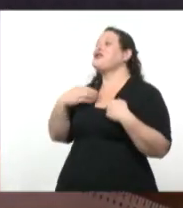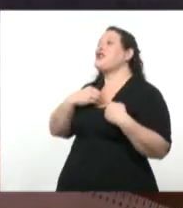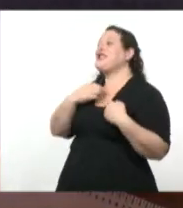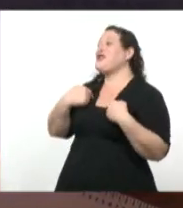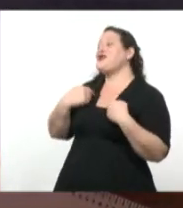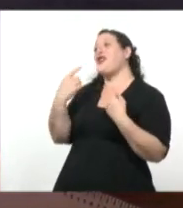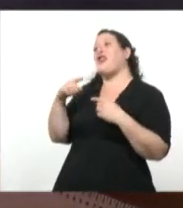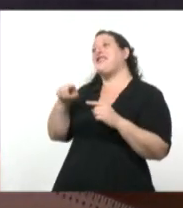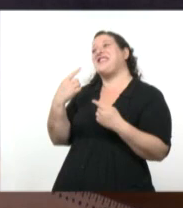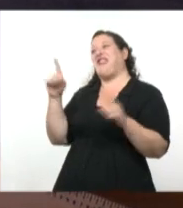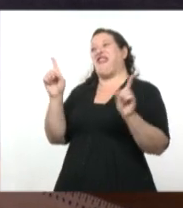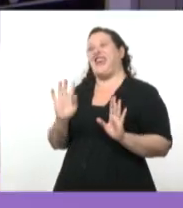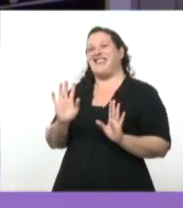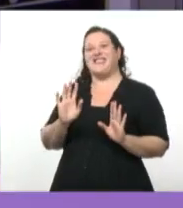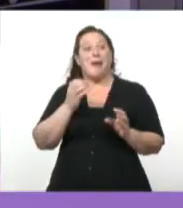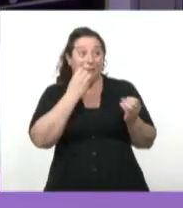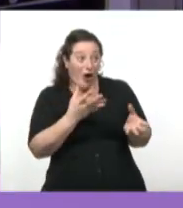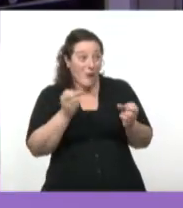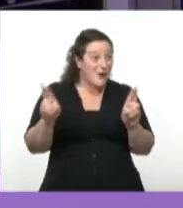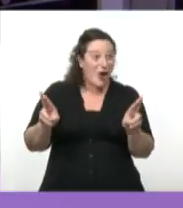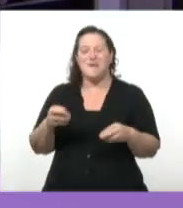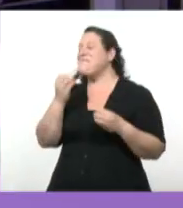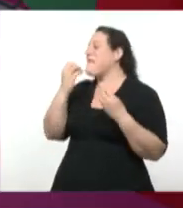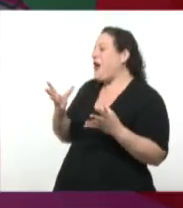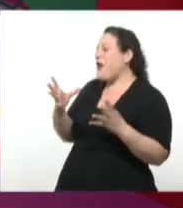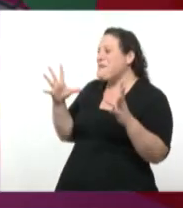¿Mejor o peor? Mejor. Mejor. Más oscuro.